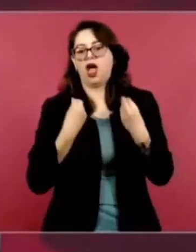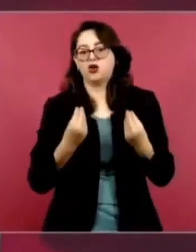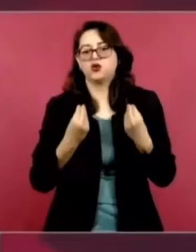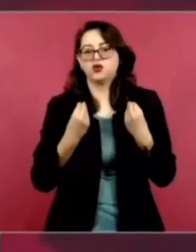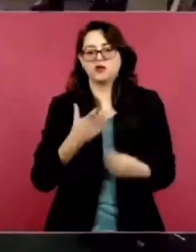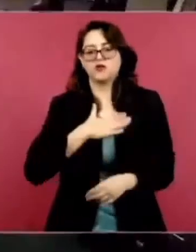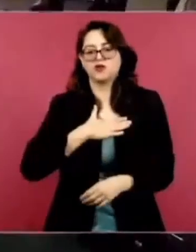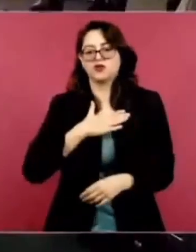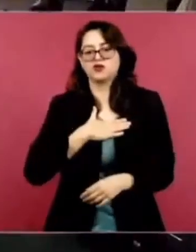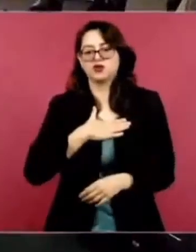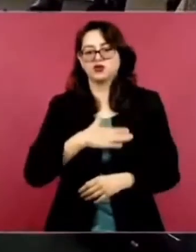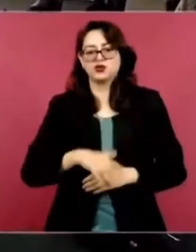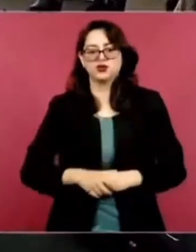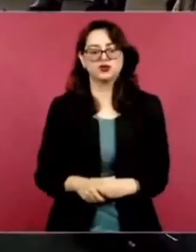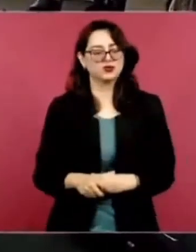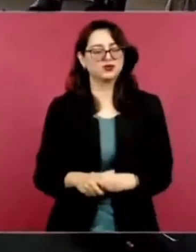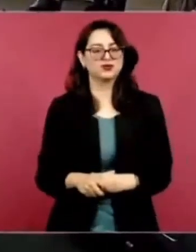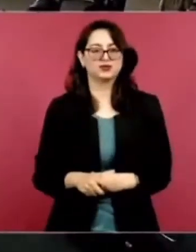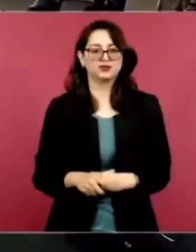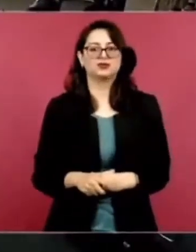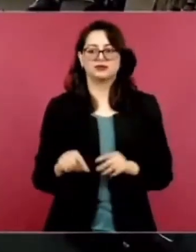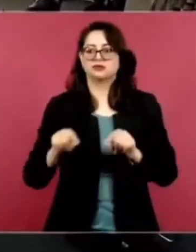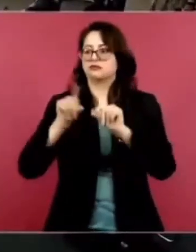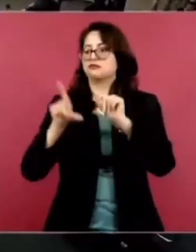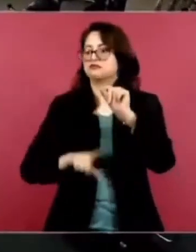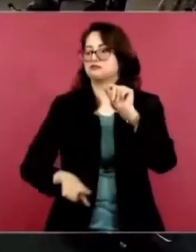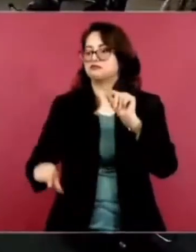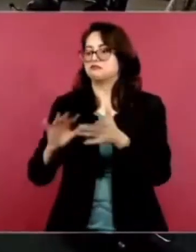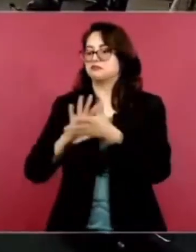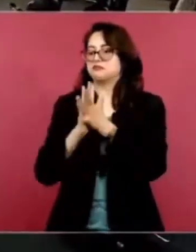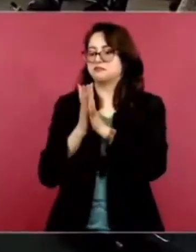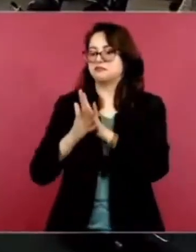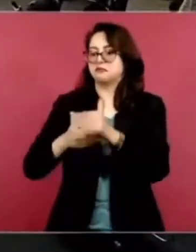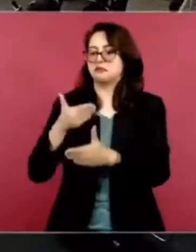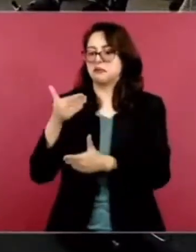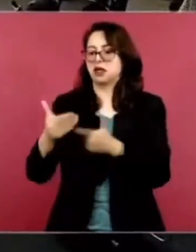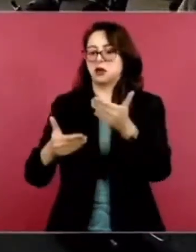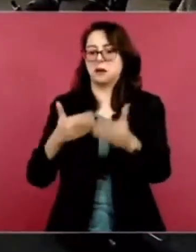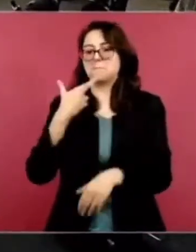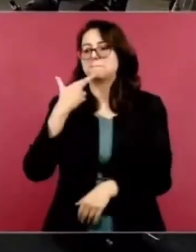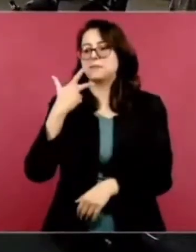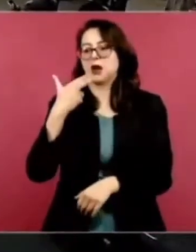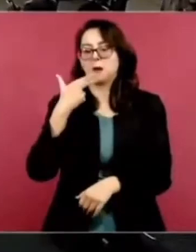condecorar también, con menor rango, ¿no?